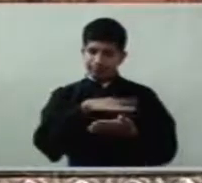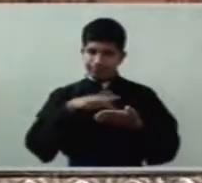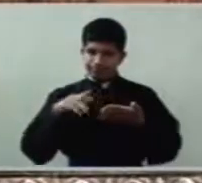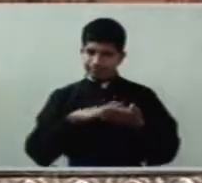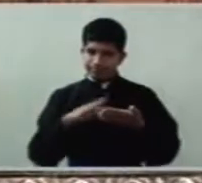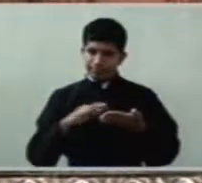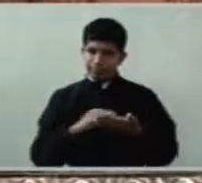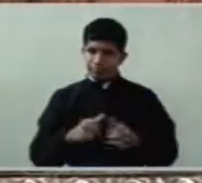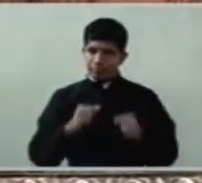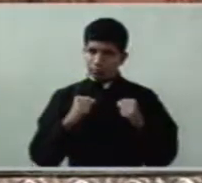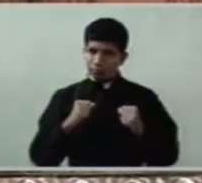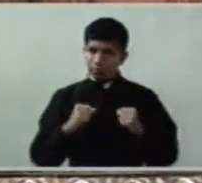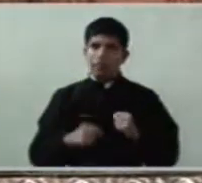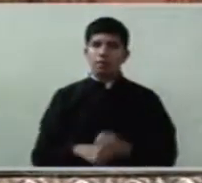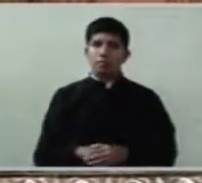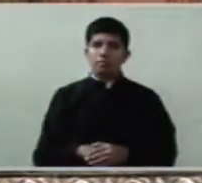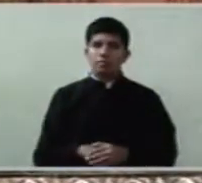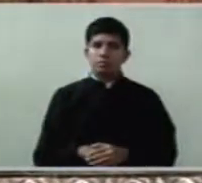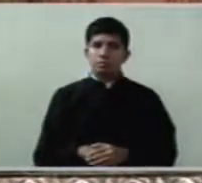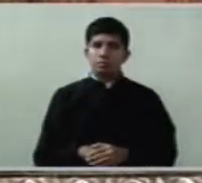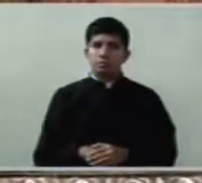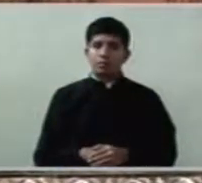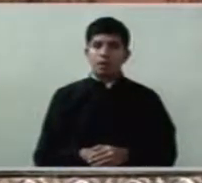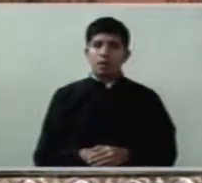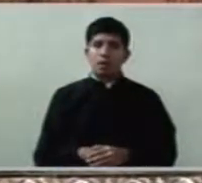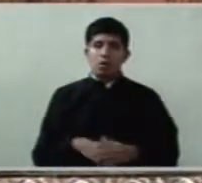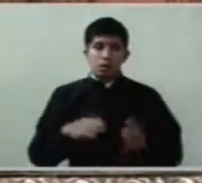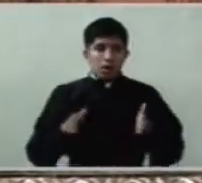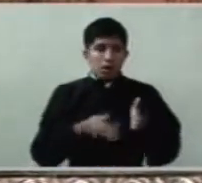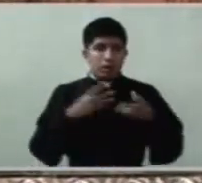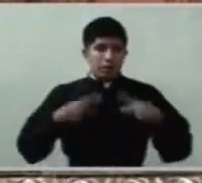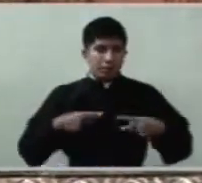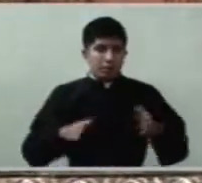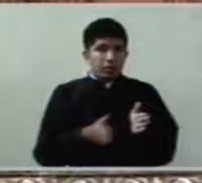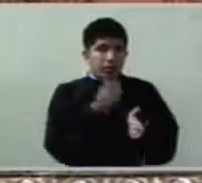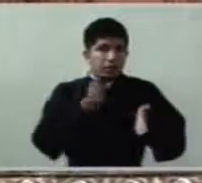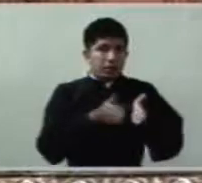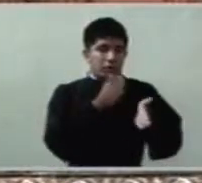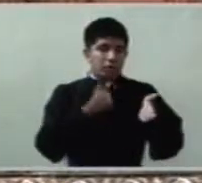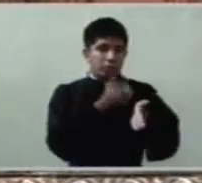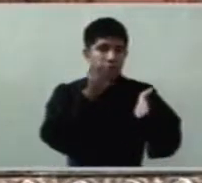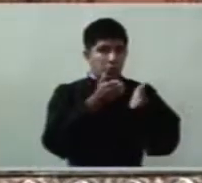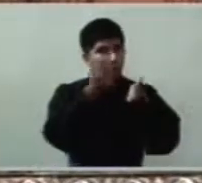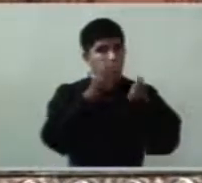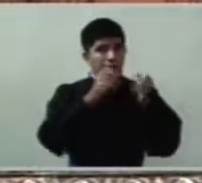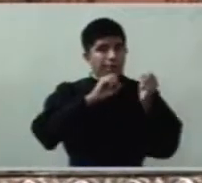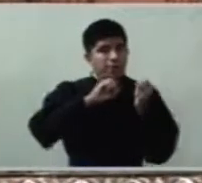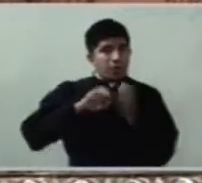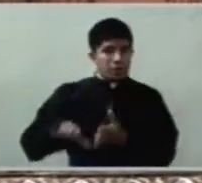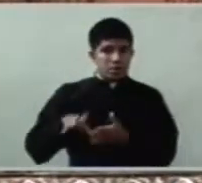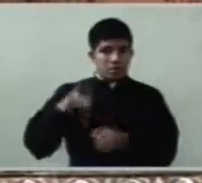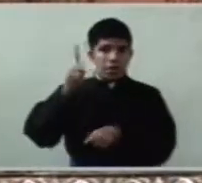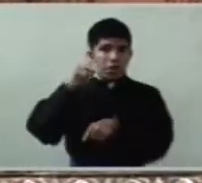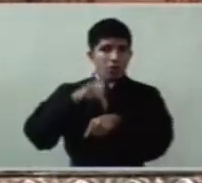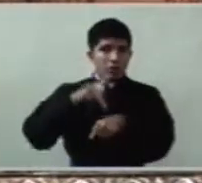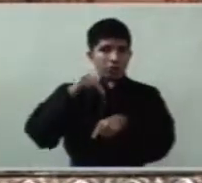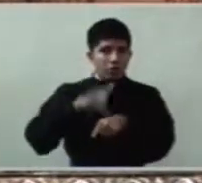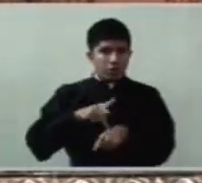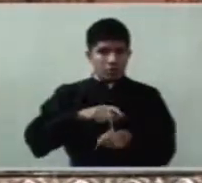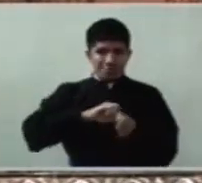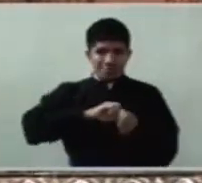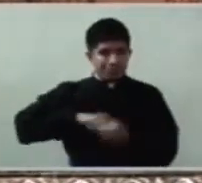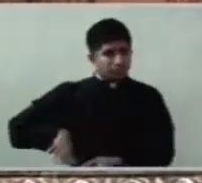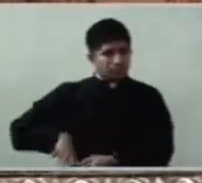los constructores desecharon desecharon la piedra que se convirtió